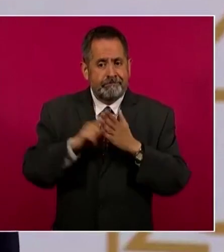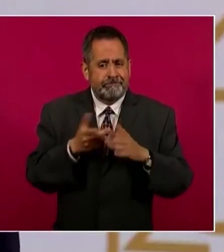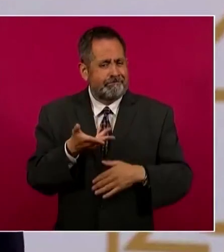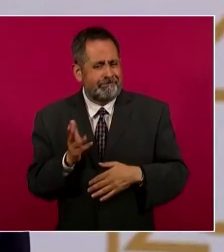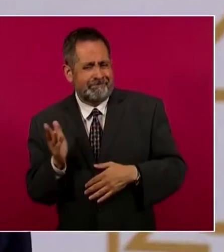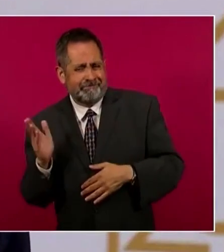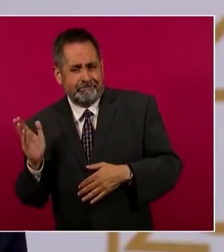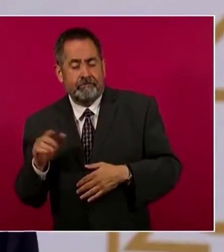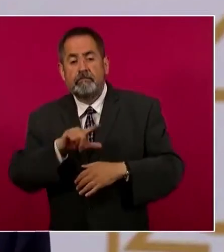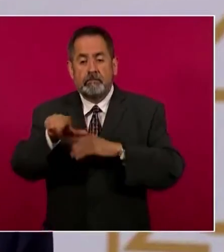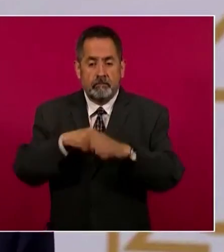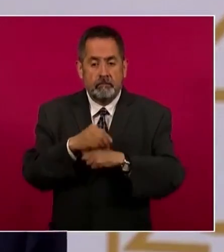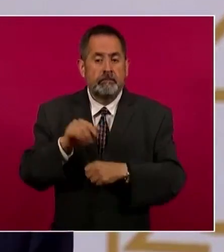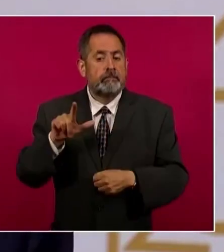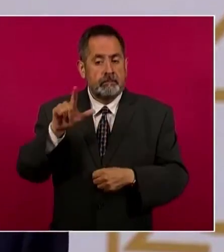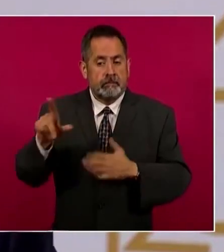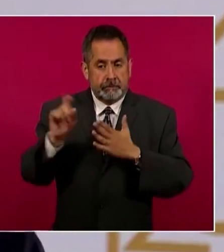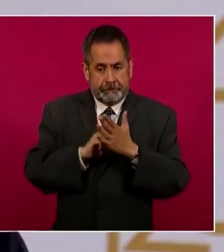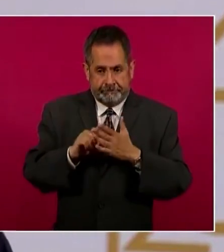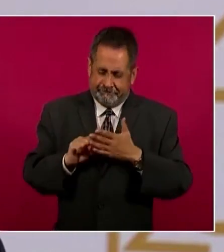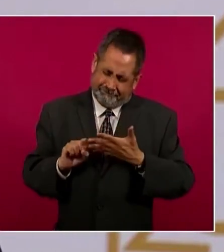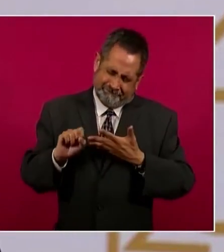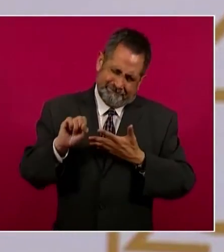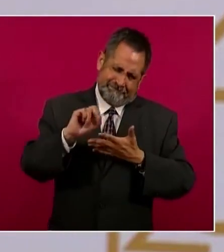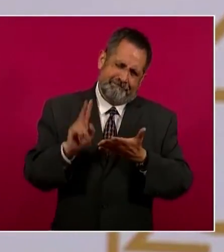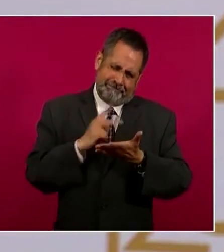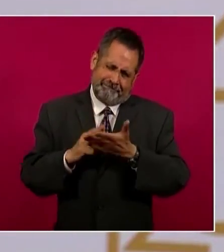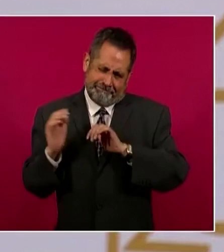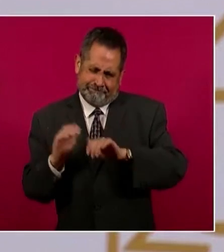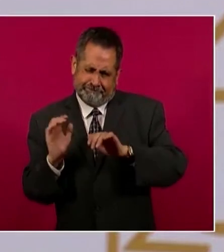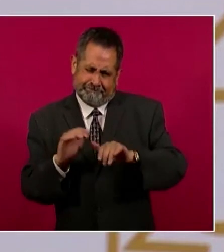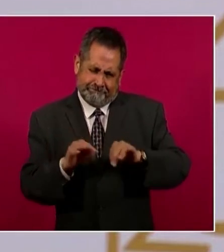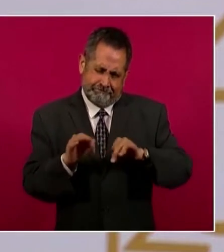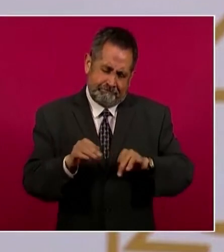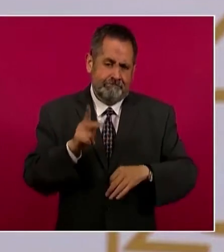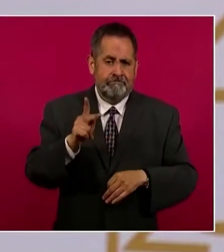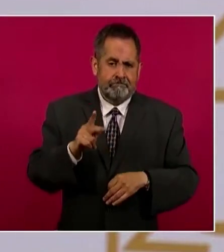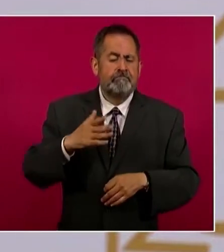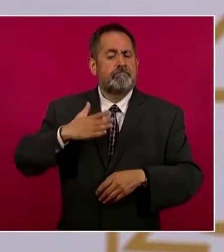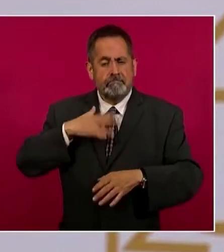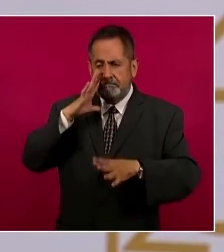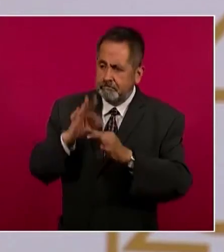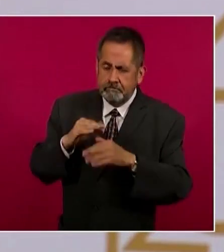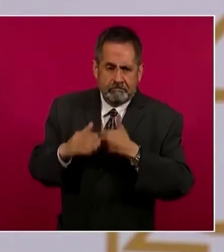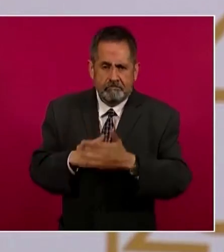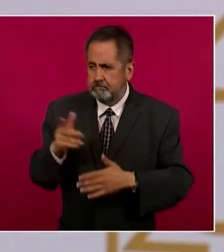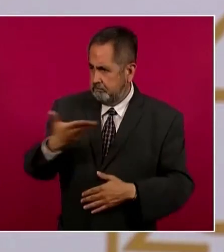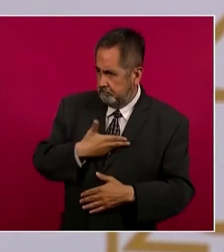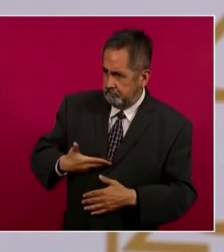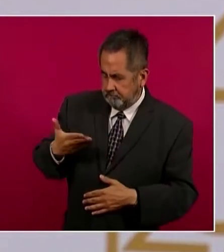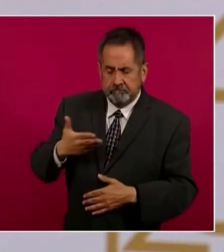tardamos 17 meses en recuperar los empleos perdidos. Sin embargo, tomamos la responsabilidad, señor presidente,